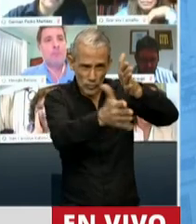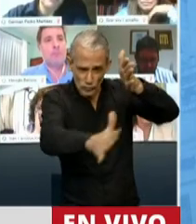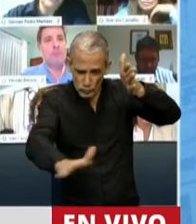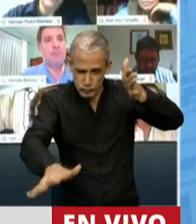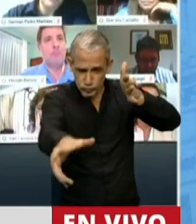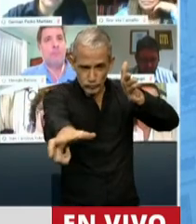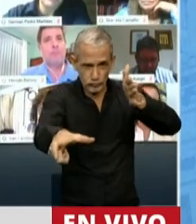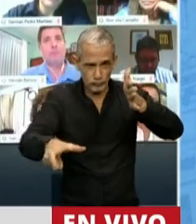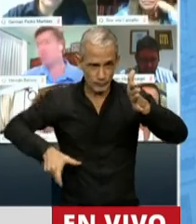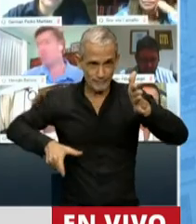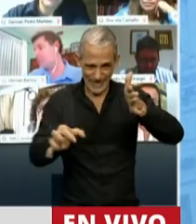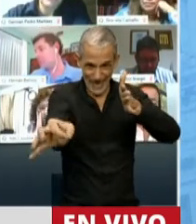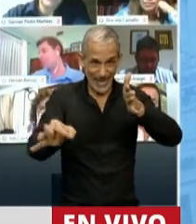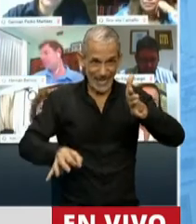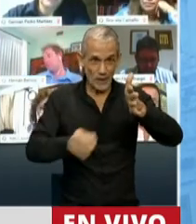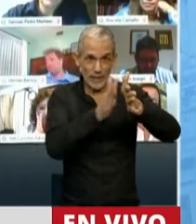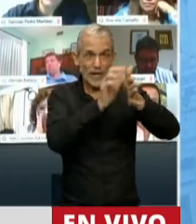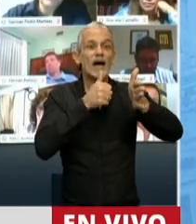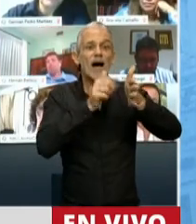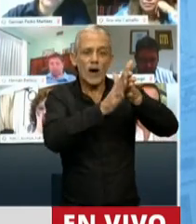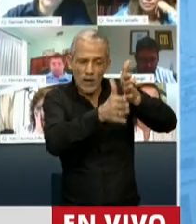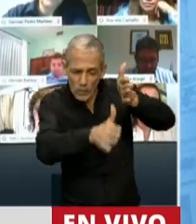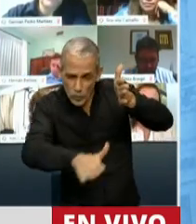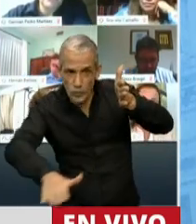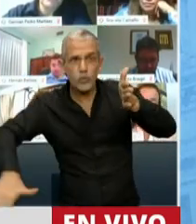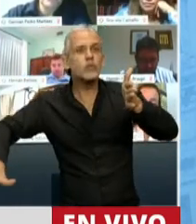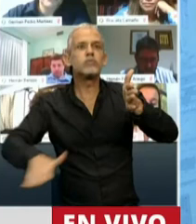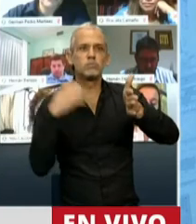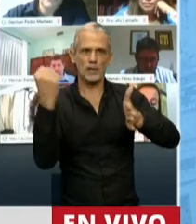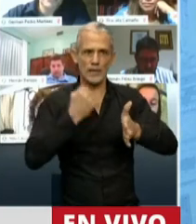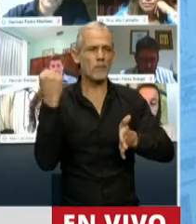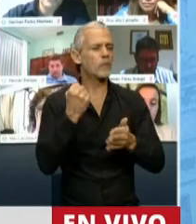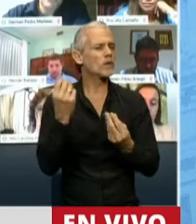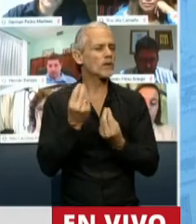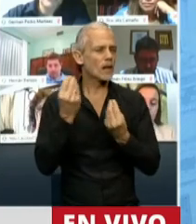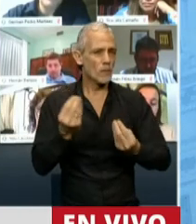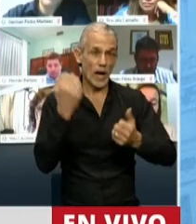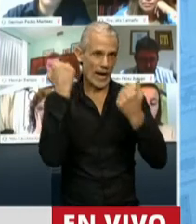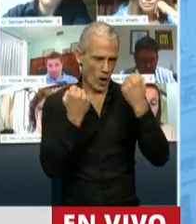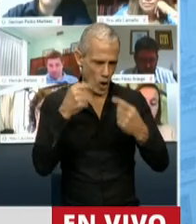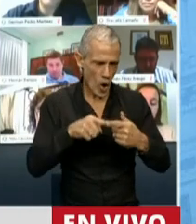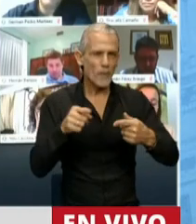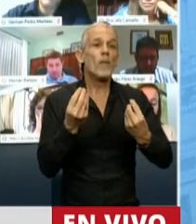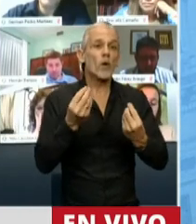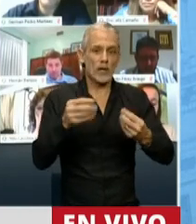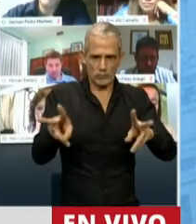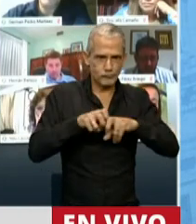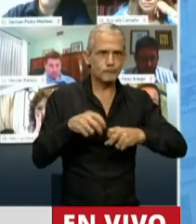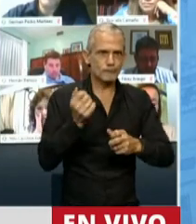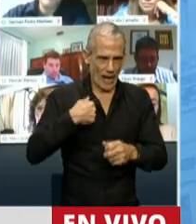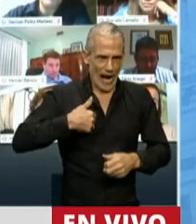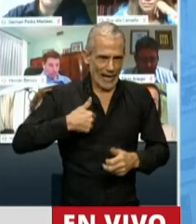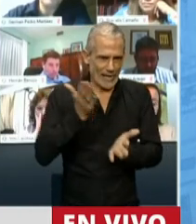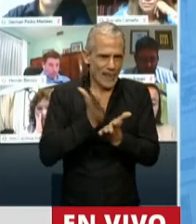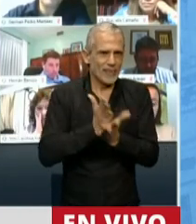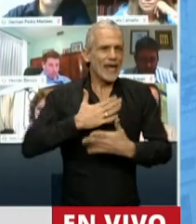La extensión de la plataforma continental tiene importantes implicancias económicas, ya que la Argentina tiene derechos